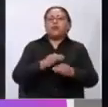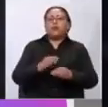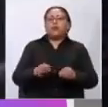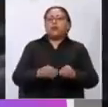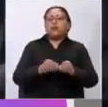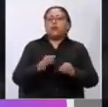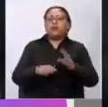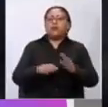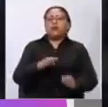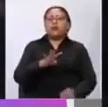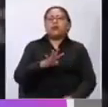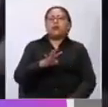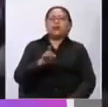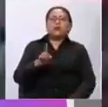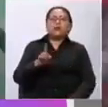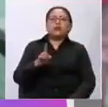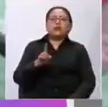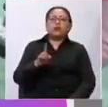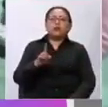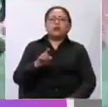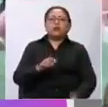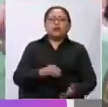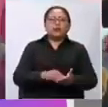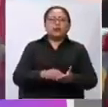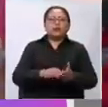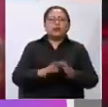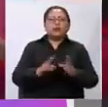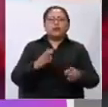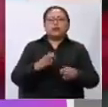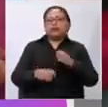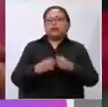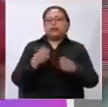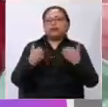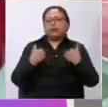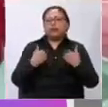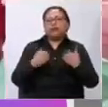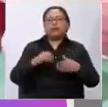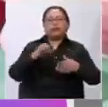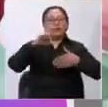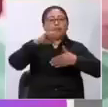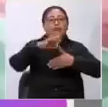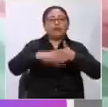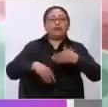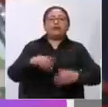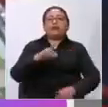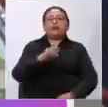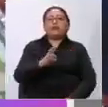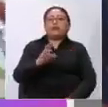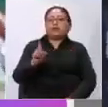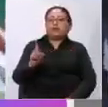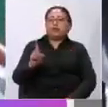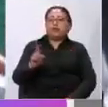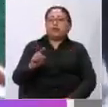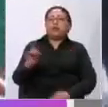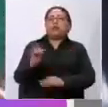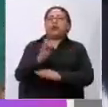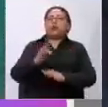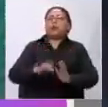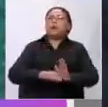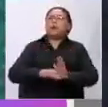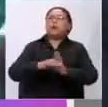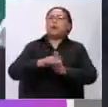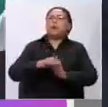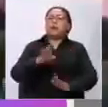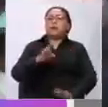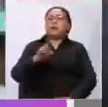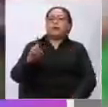partos. En América Latina sube a 61, pero en Bolivia esta cifra se ha incrementado a